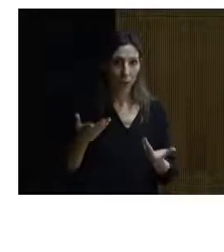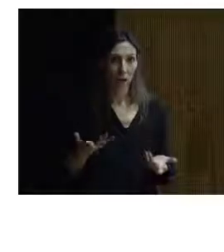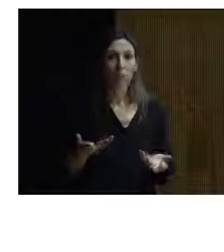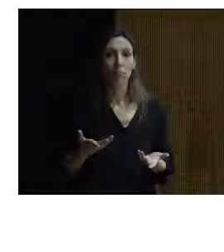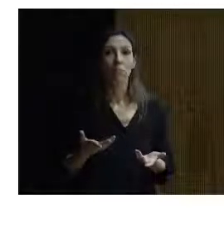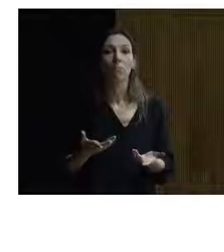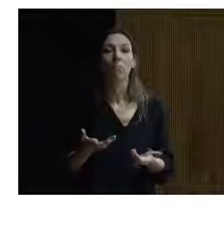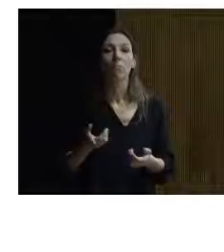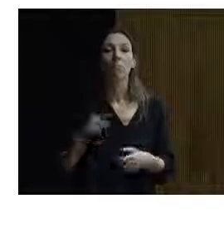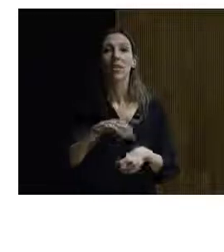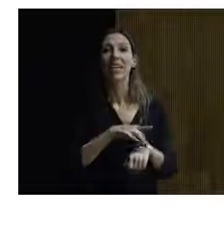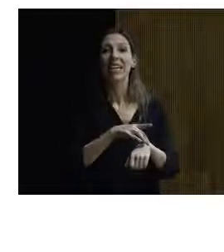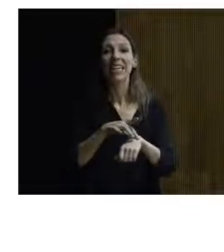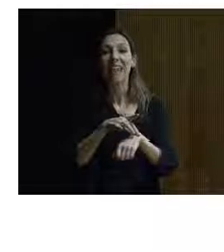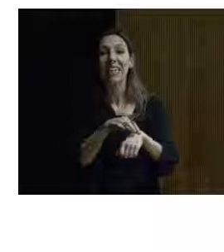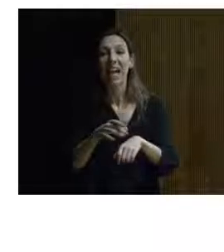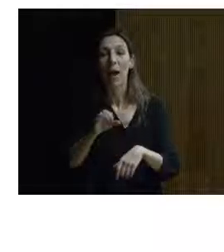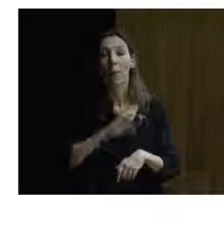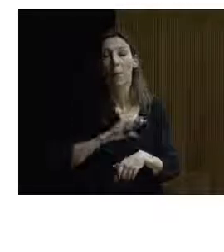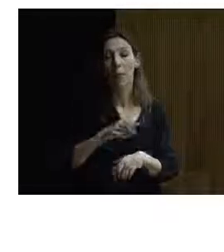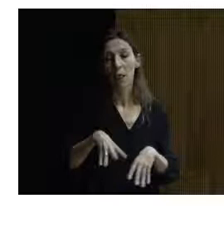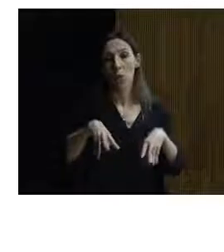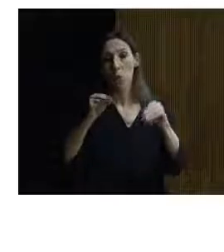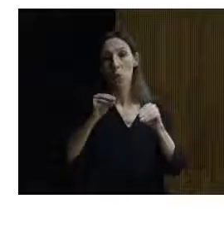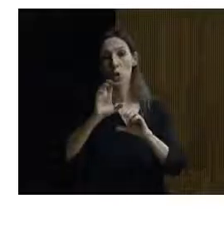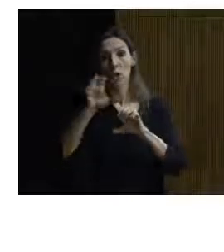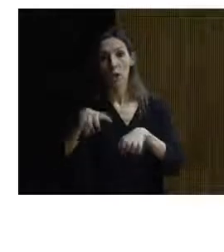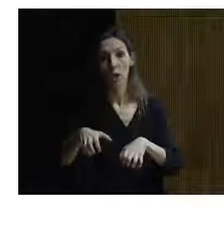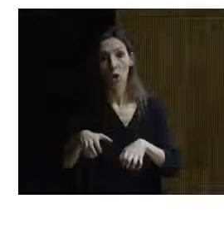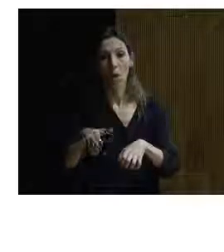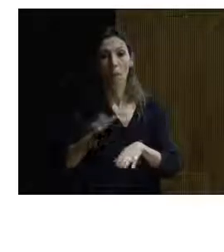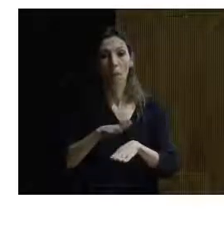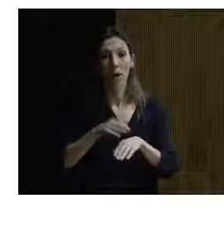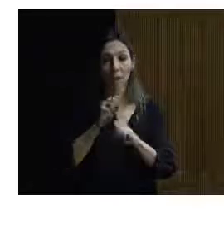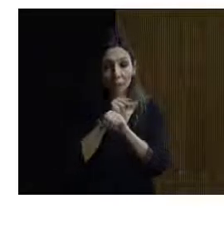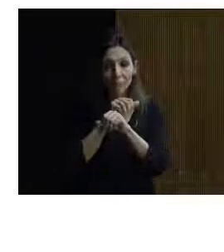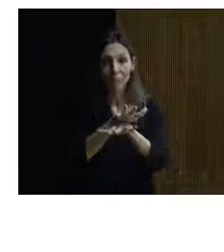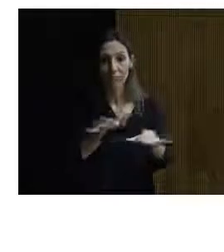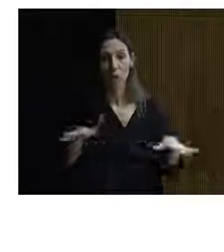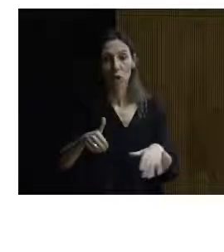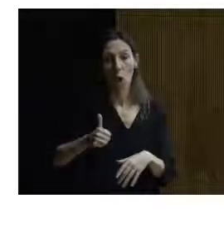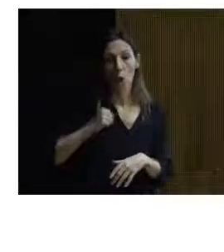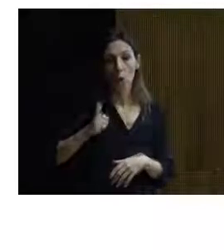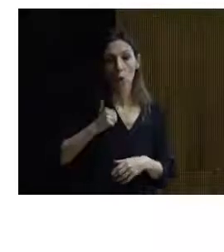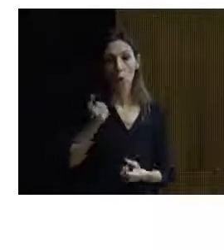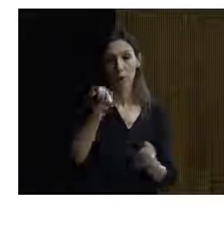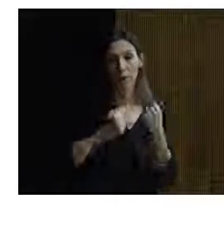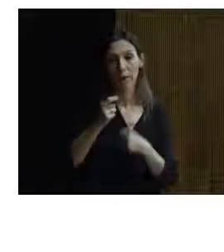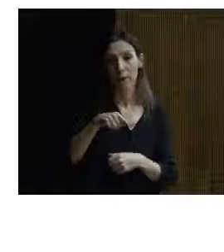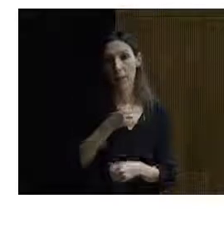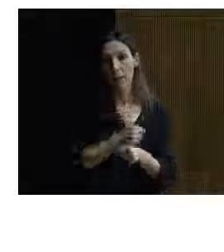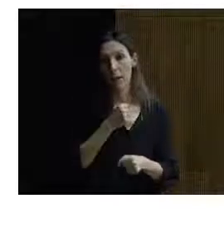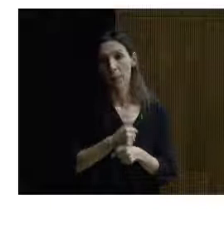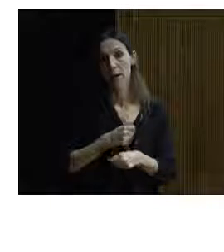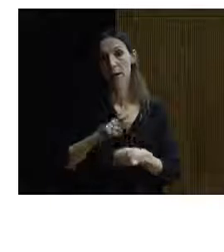Se crearon unas guías en Palencia, Burgos y León, divulgativas sobre lo que os comentaba, oportunidades económicas y de empleo. Se